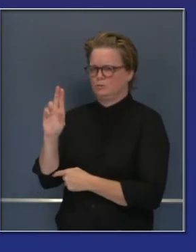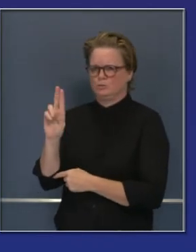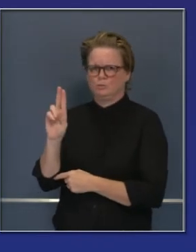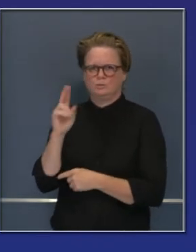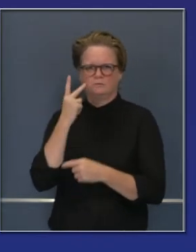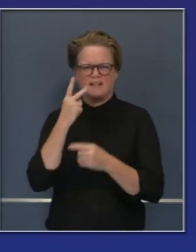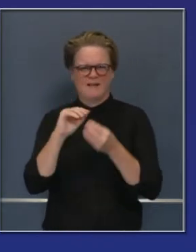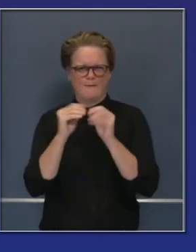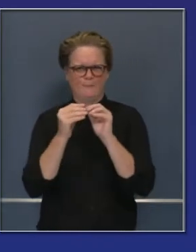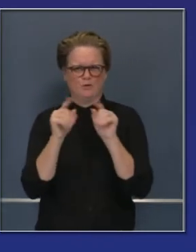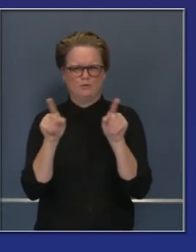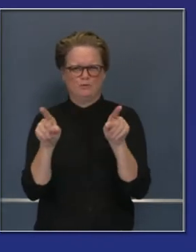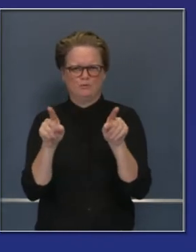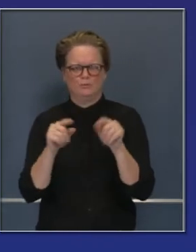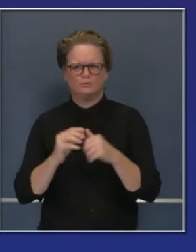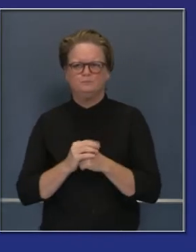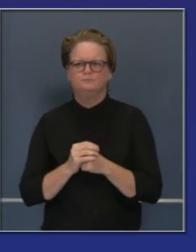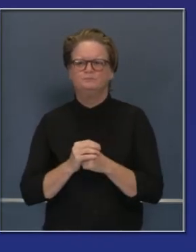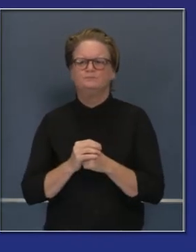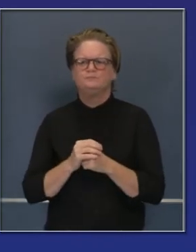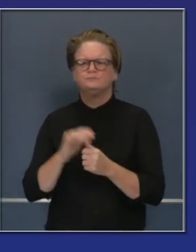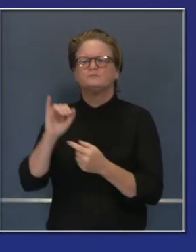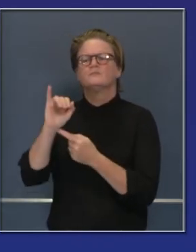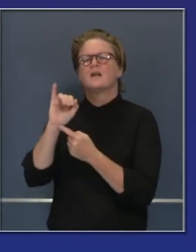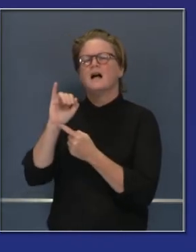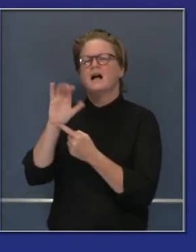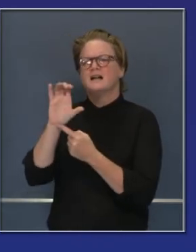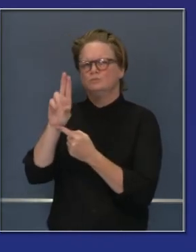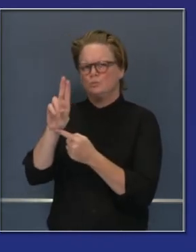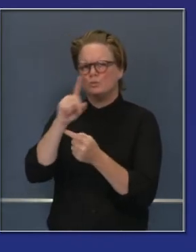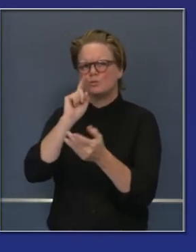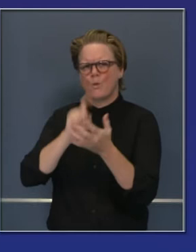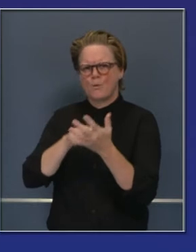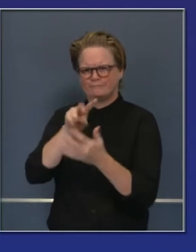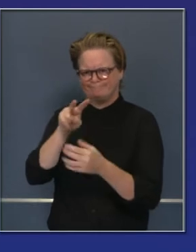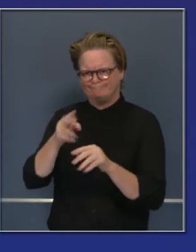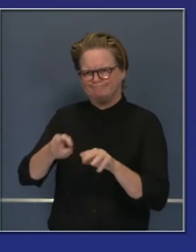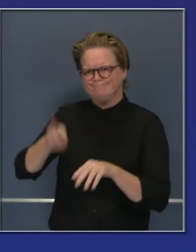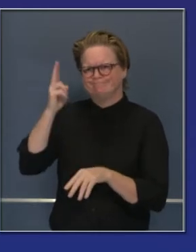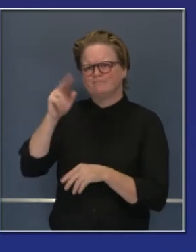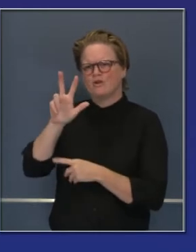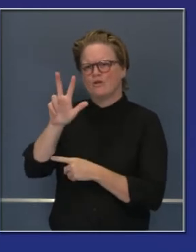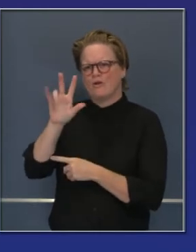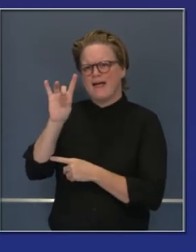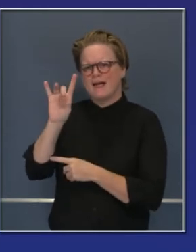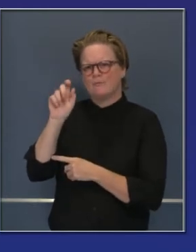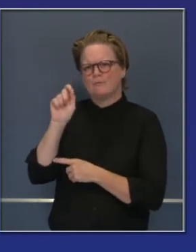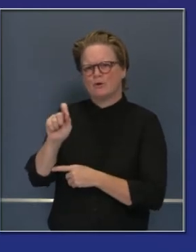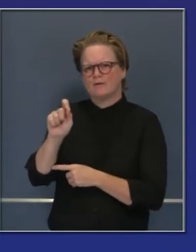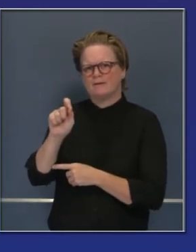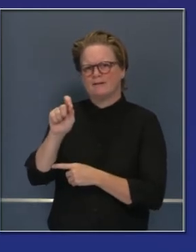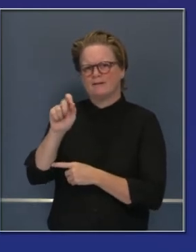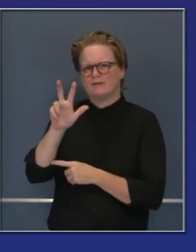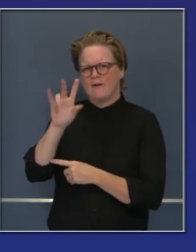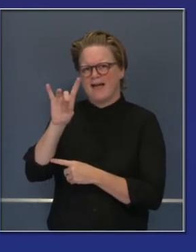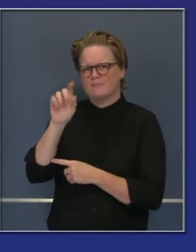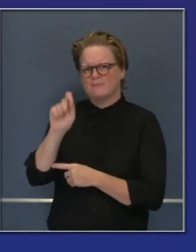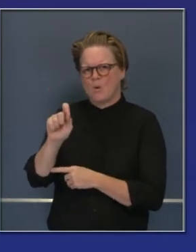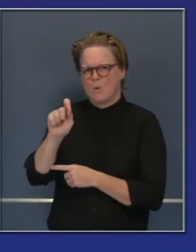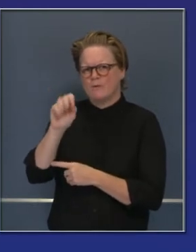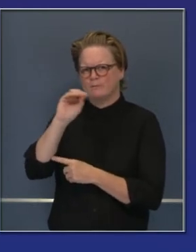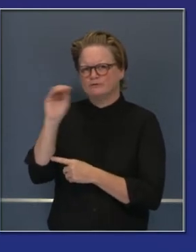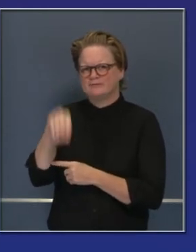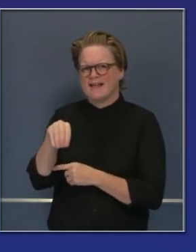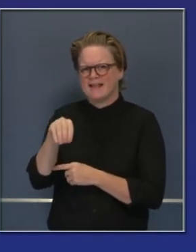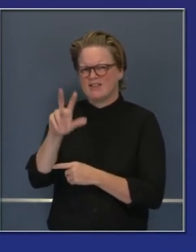pacientes de COVID en sus hospitales. Pero aquí 5%. En cuanto a unidades de cuidados intensivos, vemos un